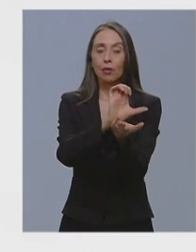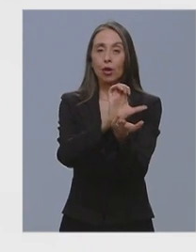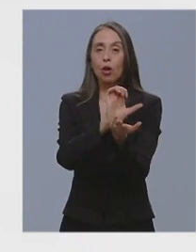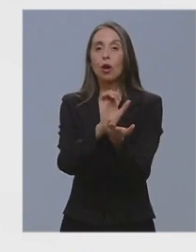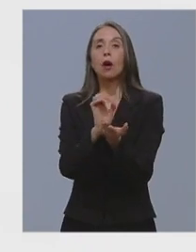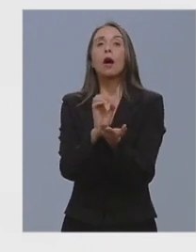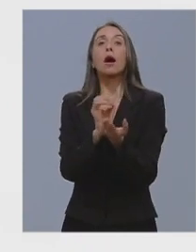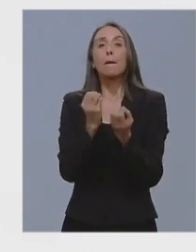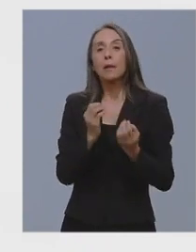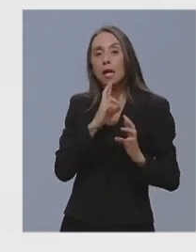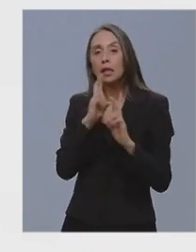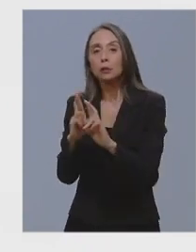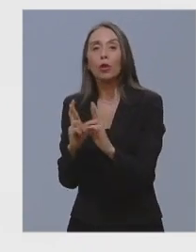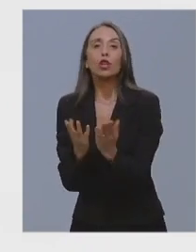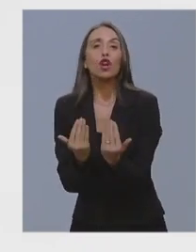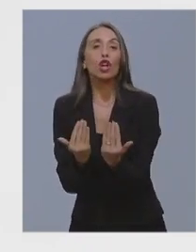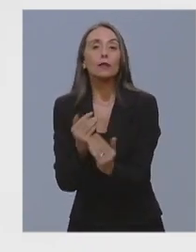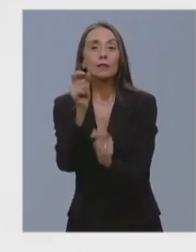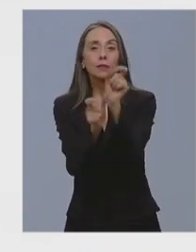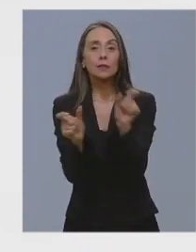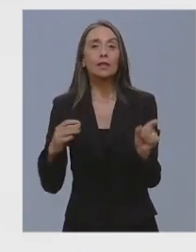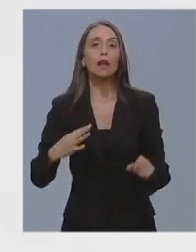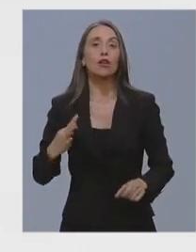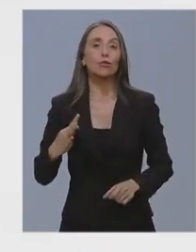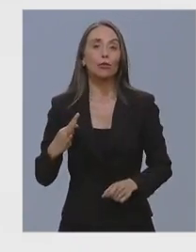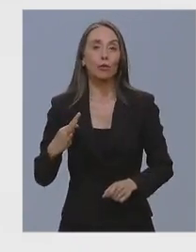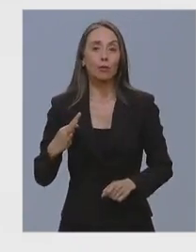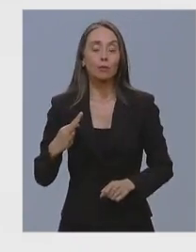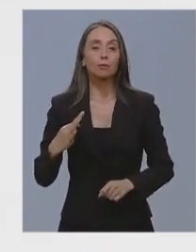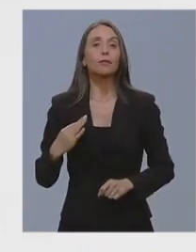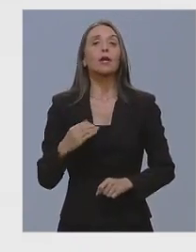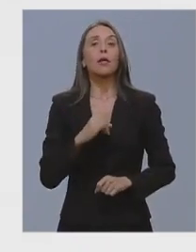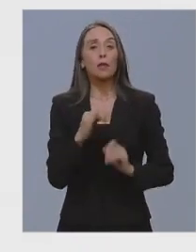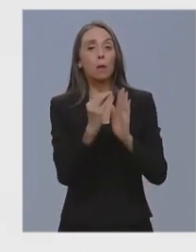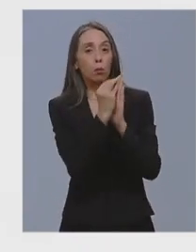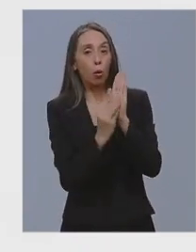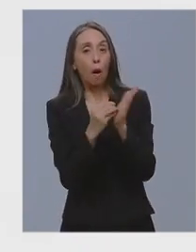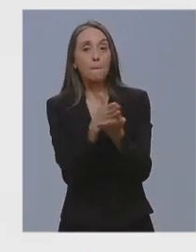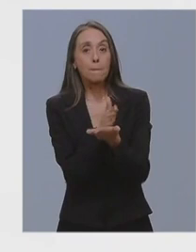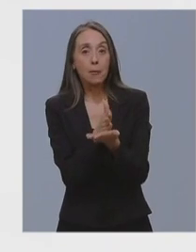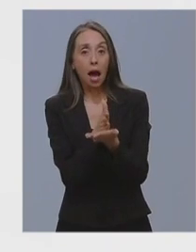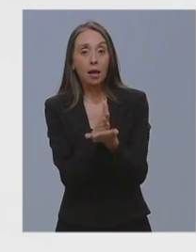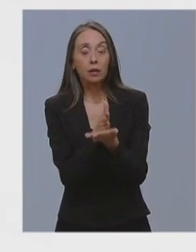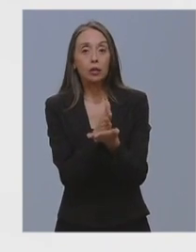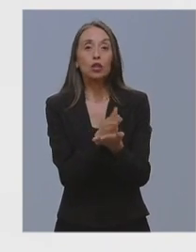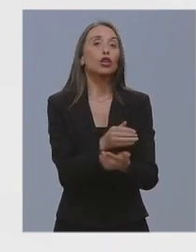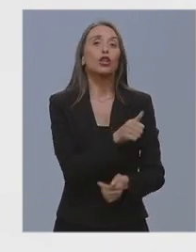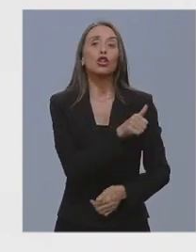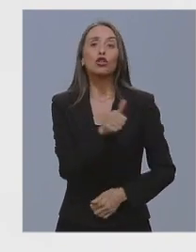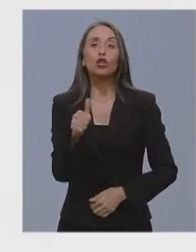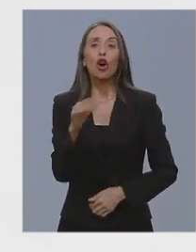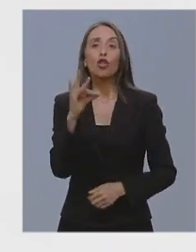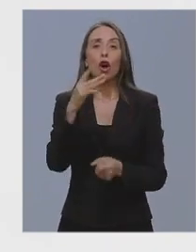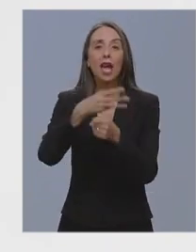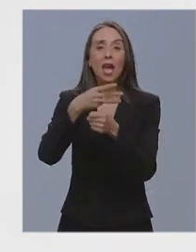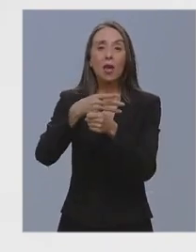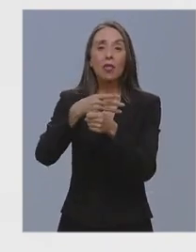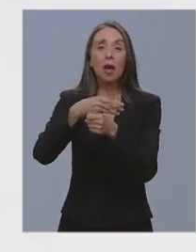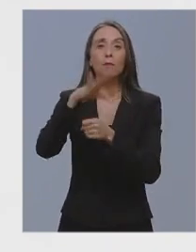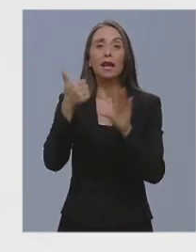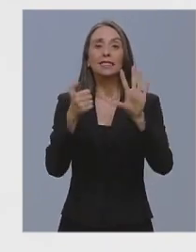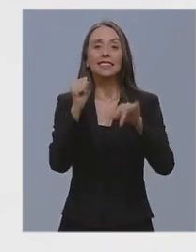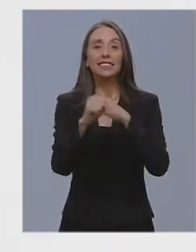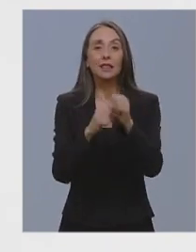bien las necesidades básicas de la ciudadanía. Luego, el plan contempla vacunar a todos los adultos mayores de 65